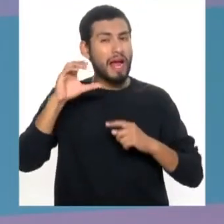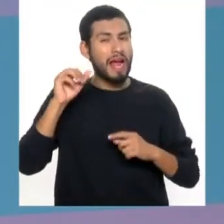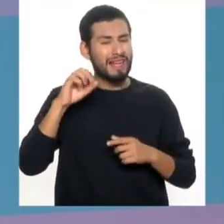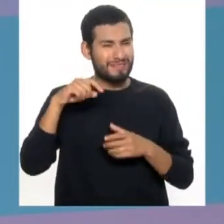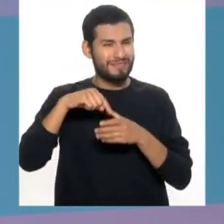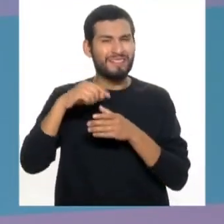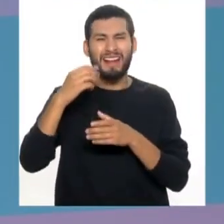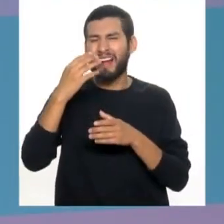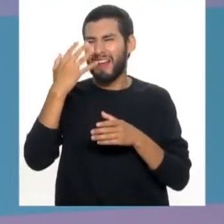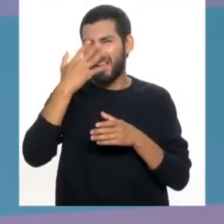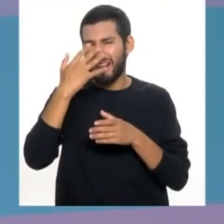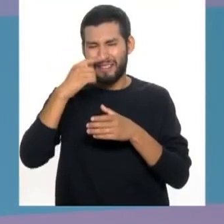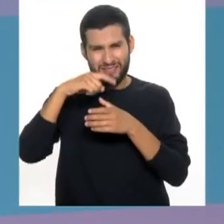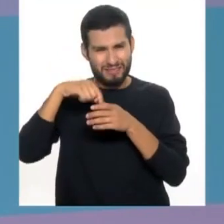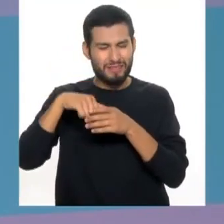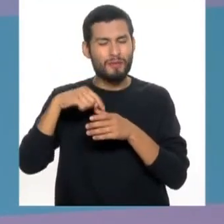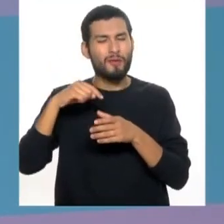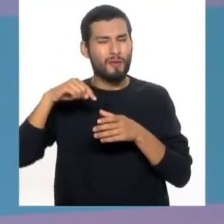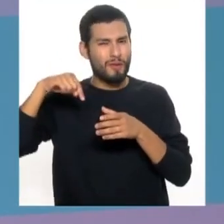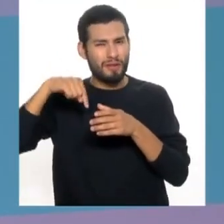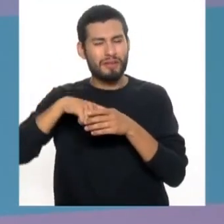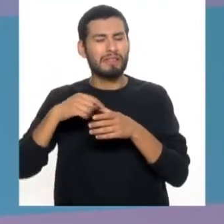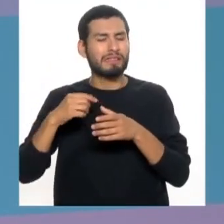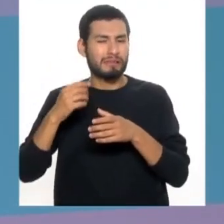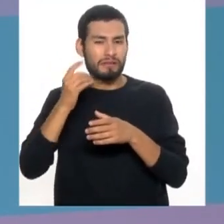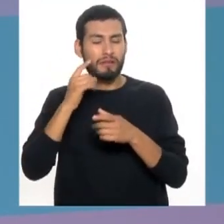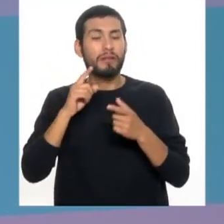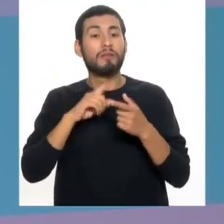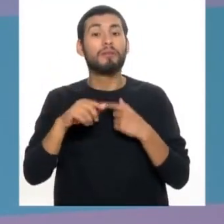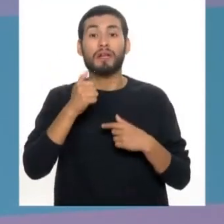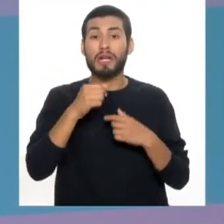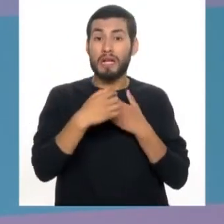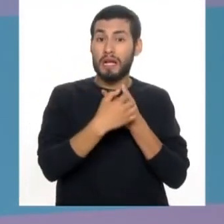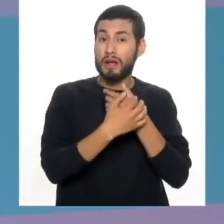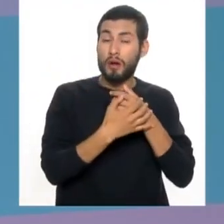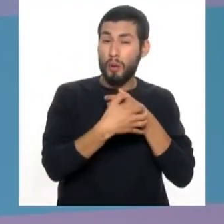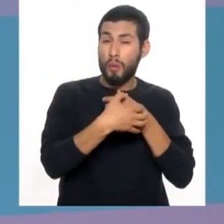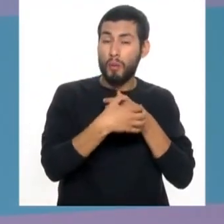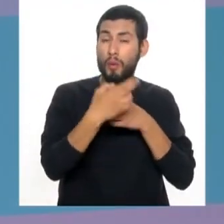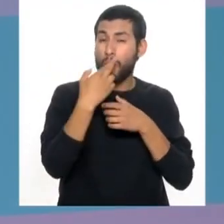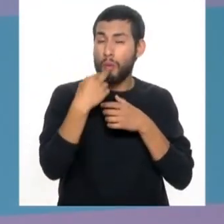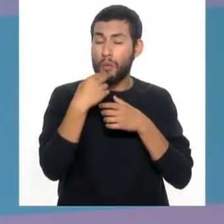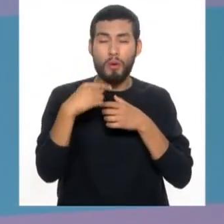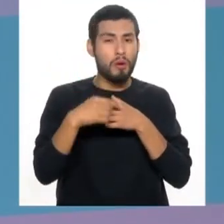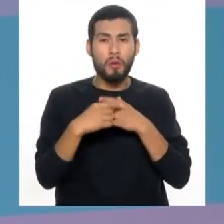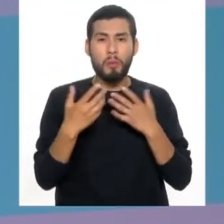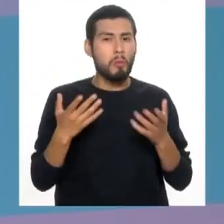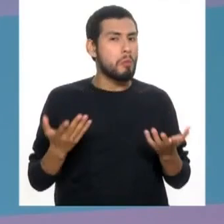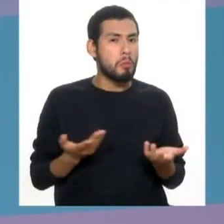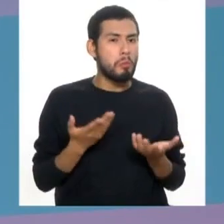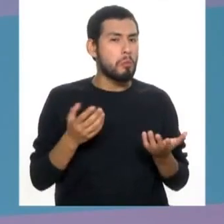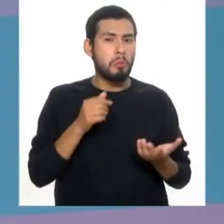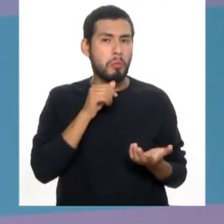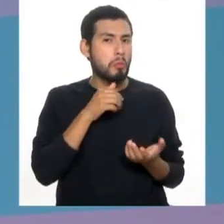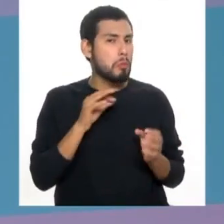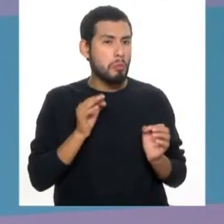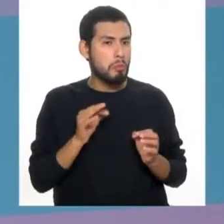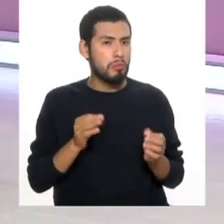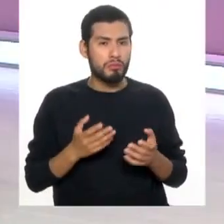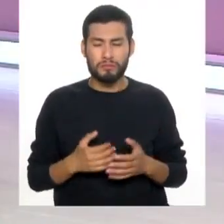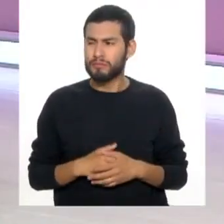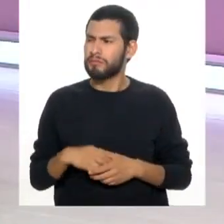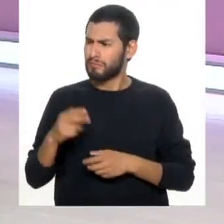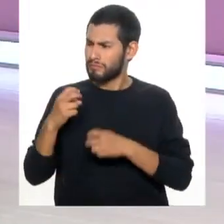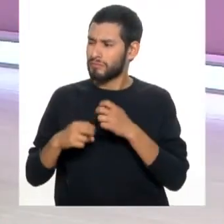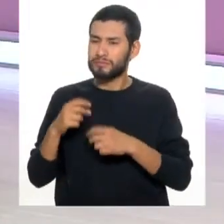comenzamos con la oreja y eso ahí vamos inmediatamente al odontólogo. Pero cuando nos sangran las encías, lamentablemente no hay señales de dolor. Eso es un problema, ¿no?